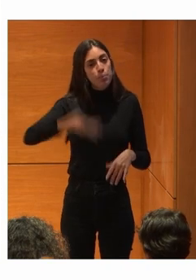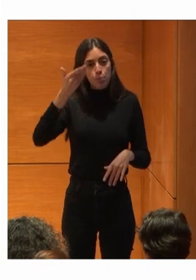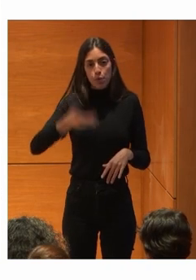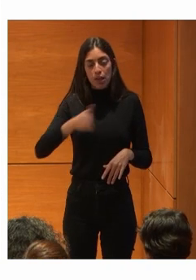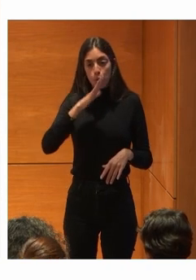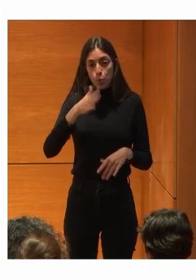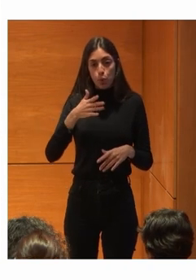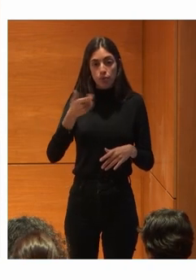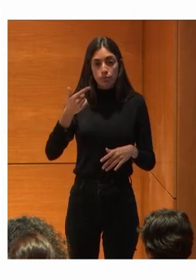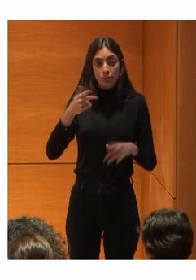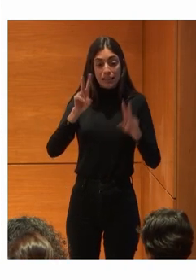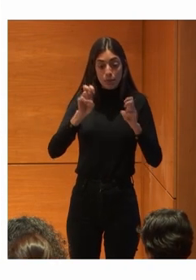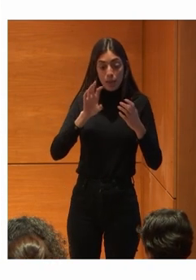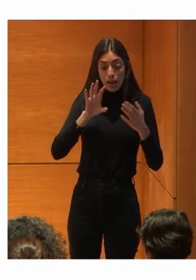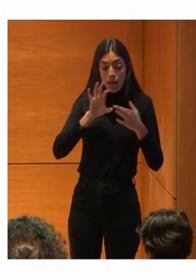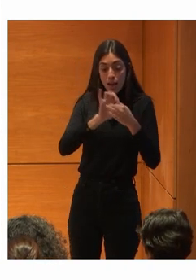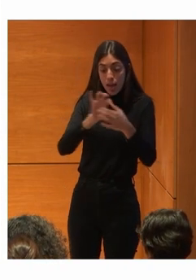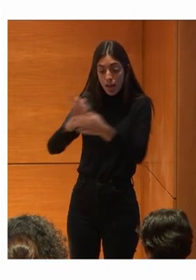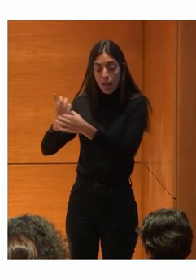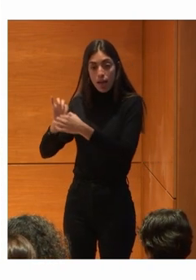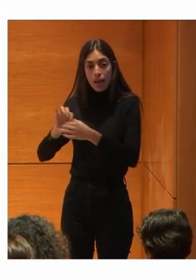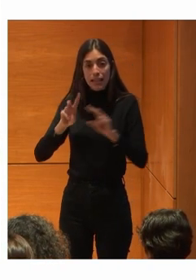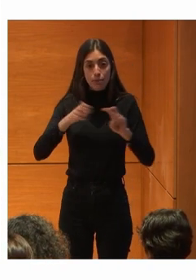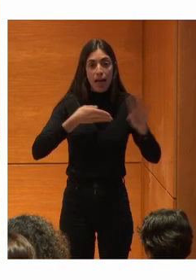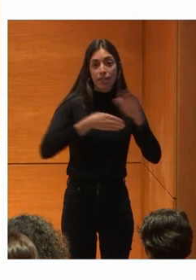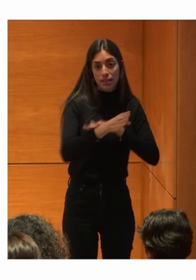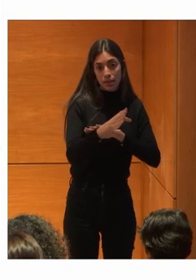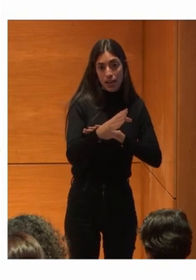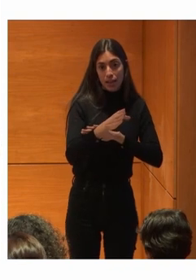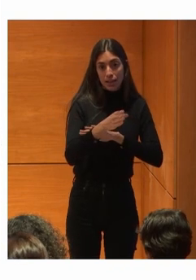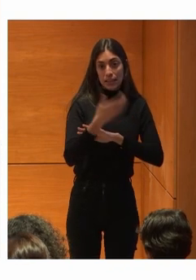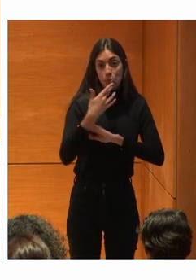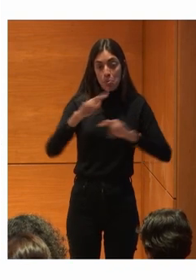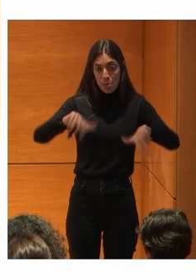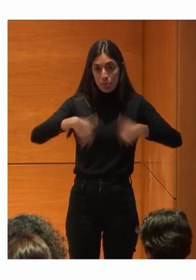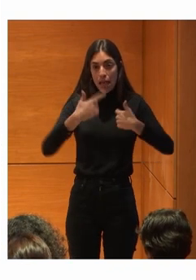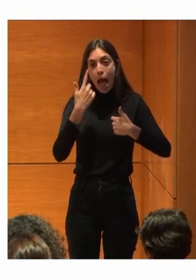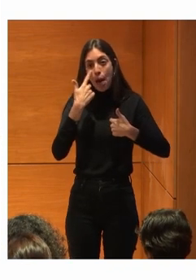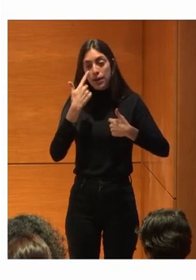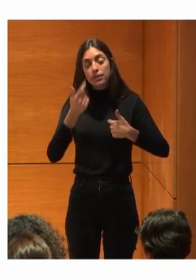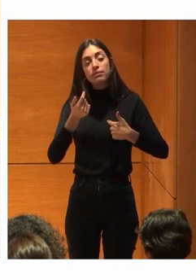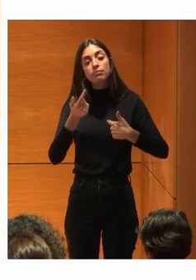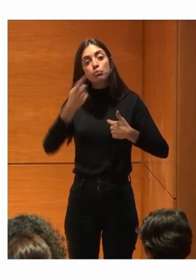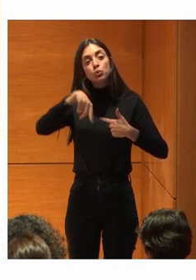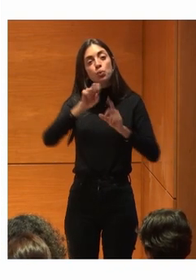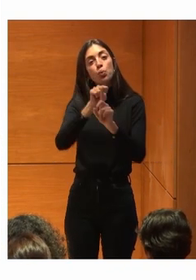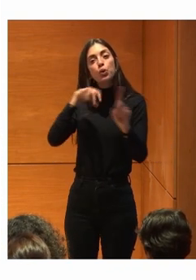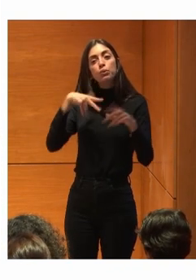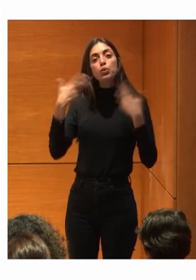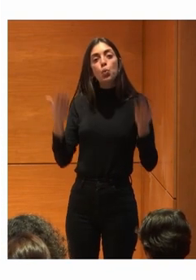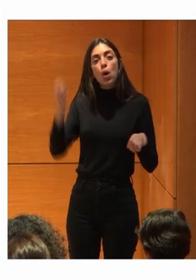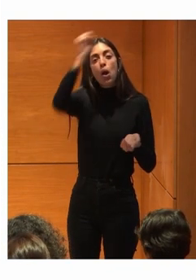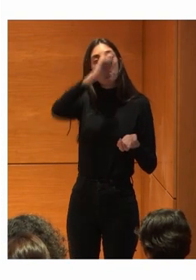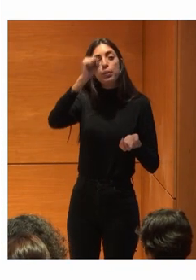Vinculado a la accesibilidad Entonces Si me permitís Yo a mí me gustaría conocer Un poco Cuál es vuestra percepción Cuando